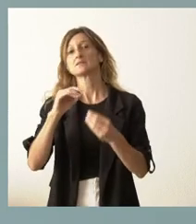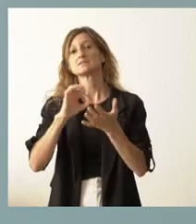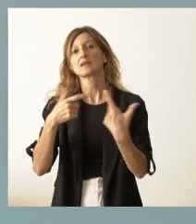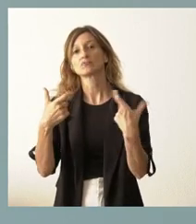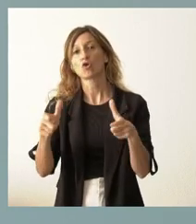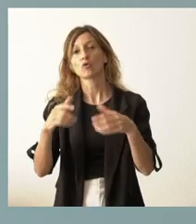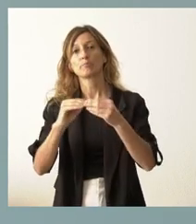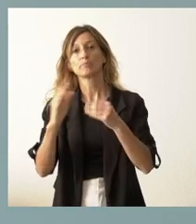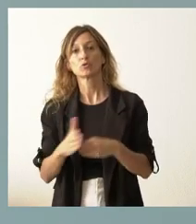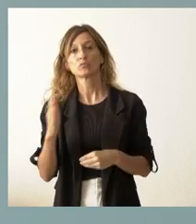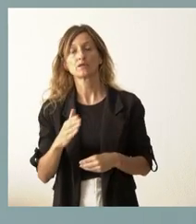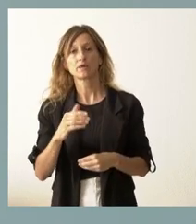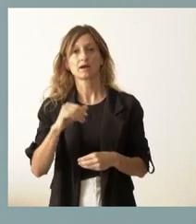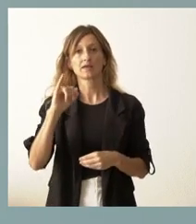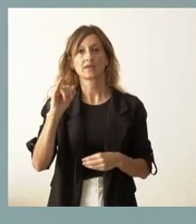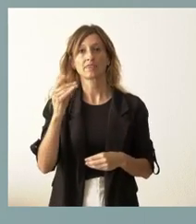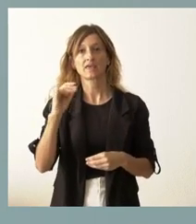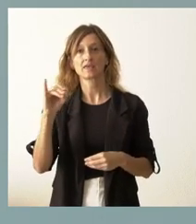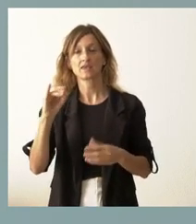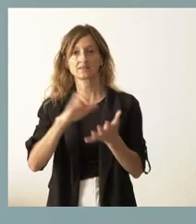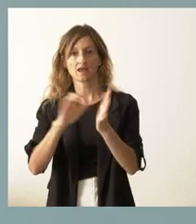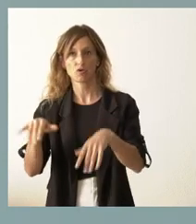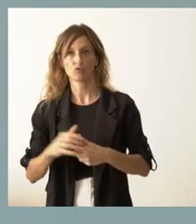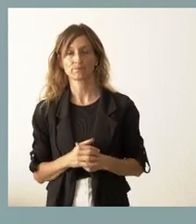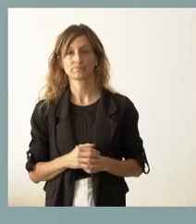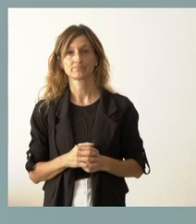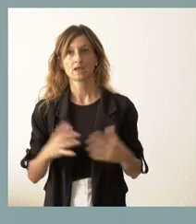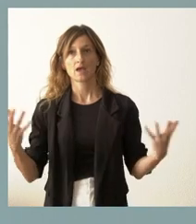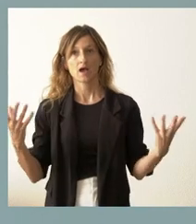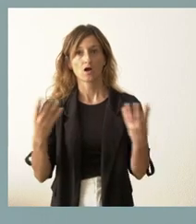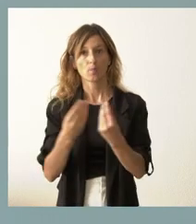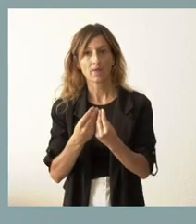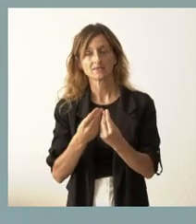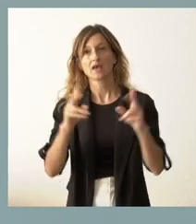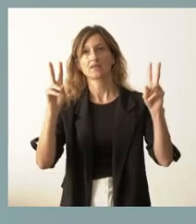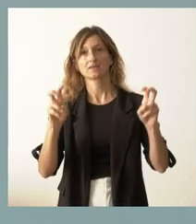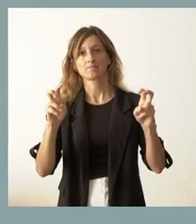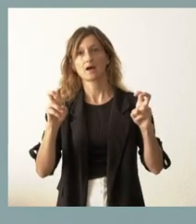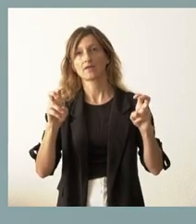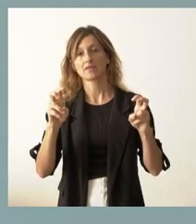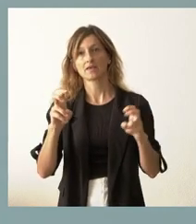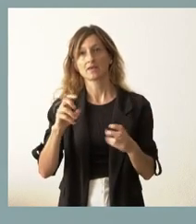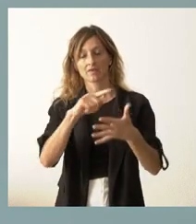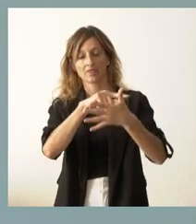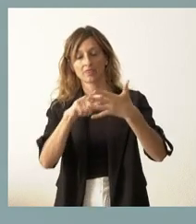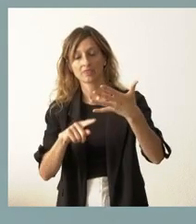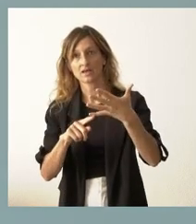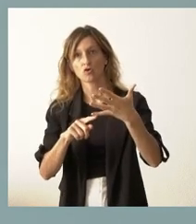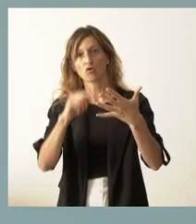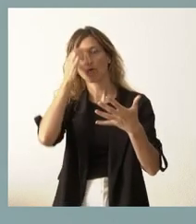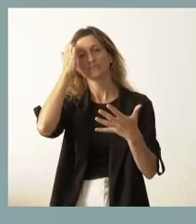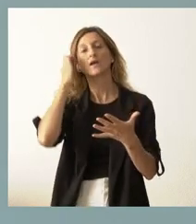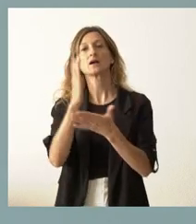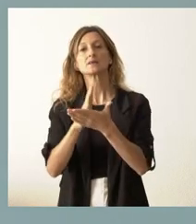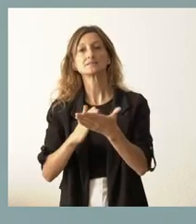en la Imas de Masí autonómica. Nos acompañan en este podio de cinco las dos comunidades